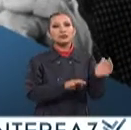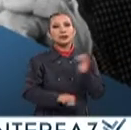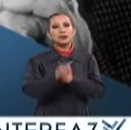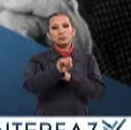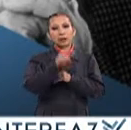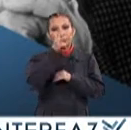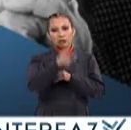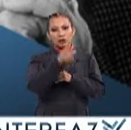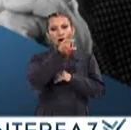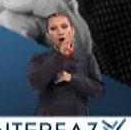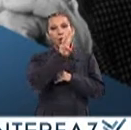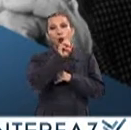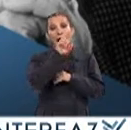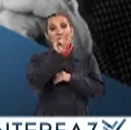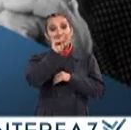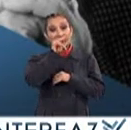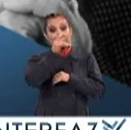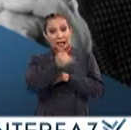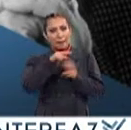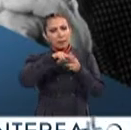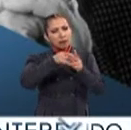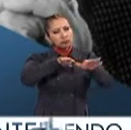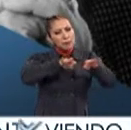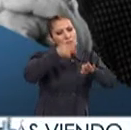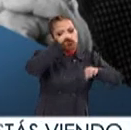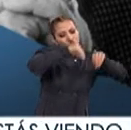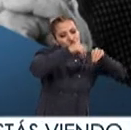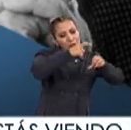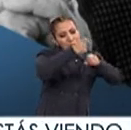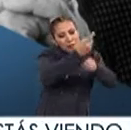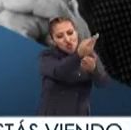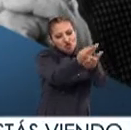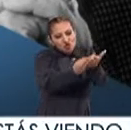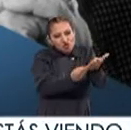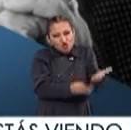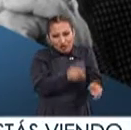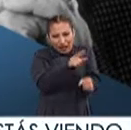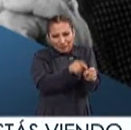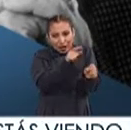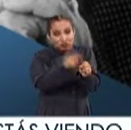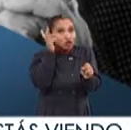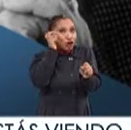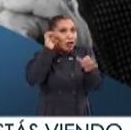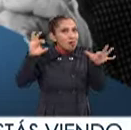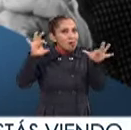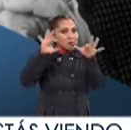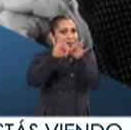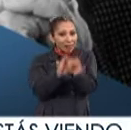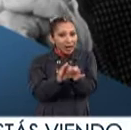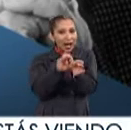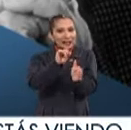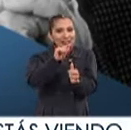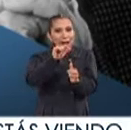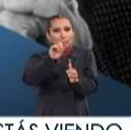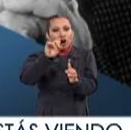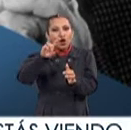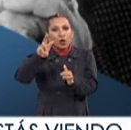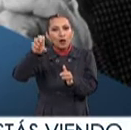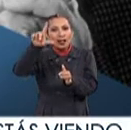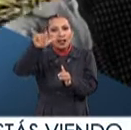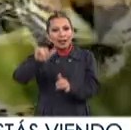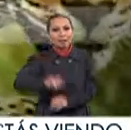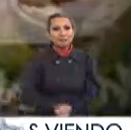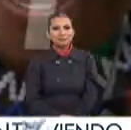En 1928 Walt Disney Comienza a trabajar En la primera película De animación Con sonido sincronizado Steamboat Willie